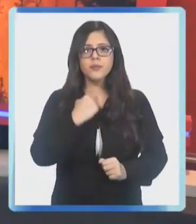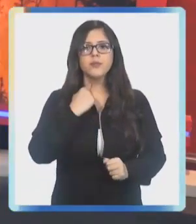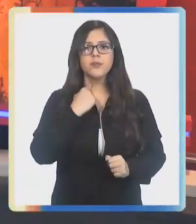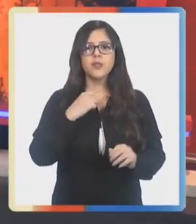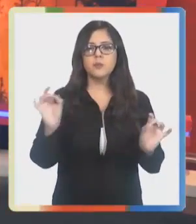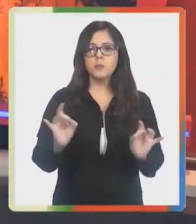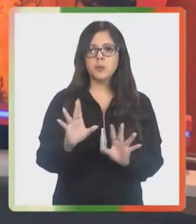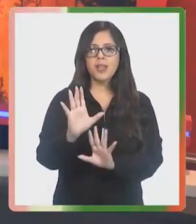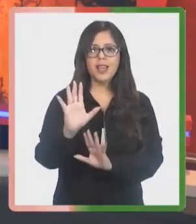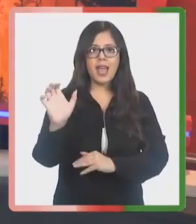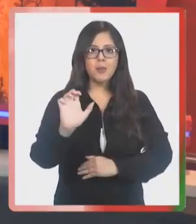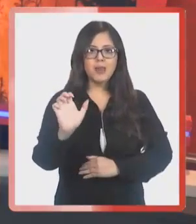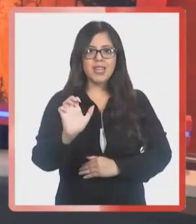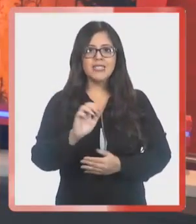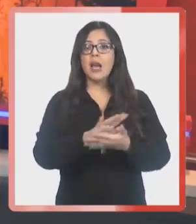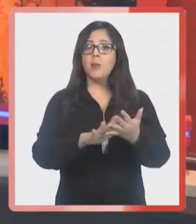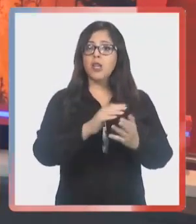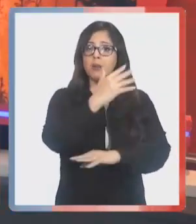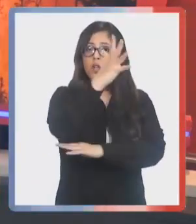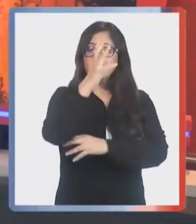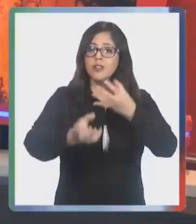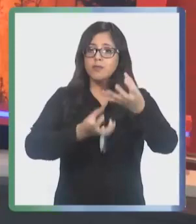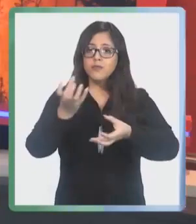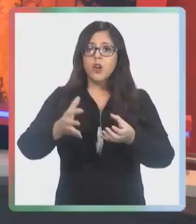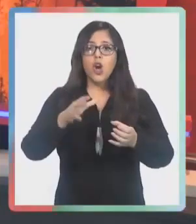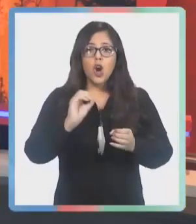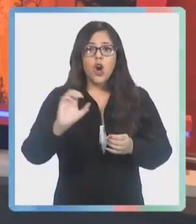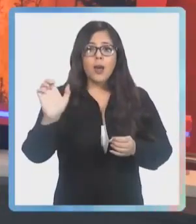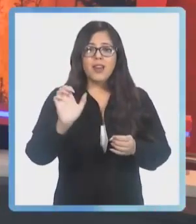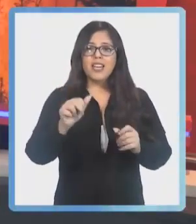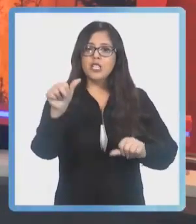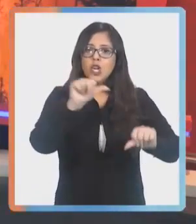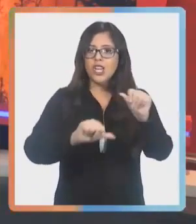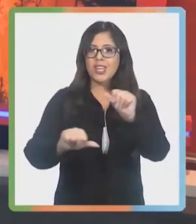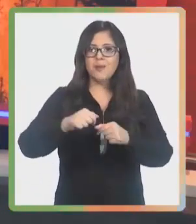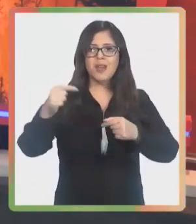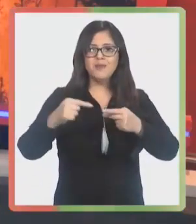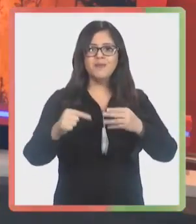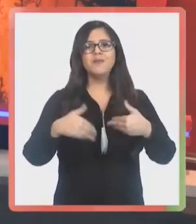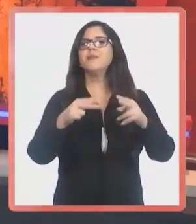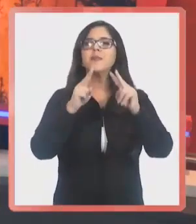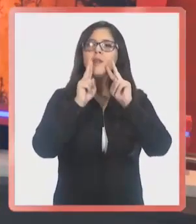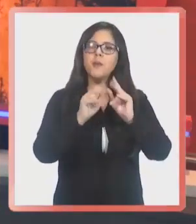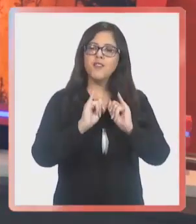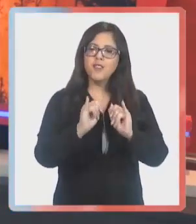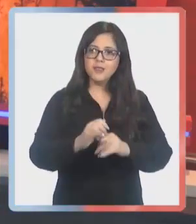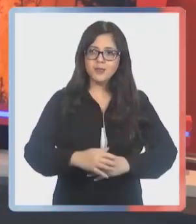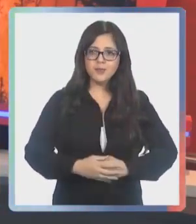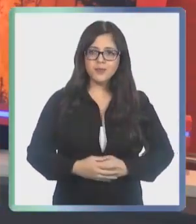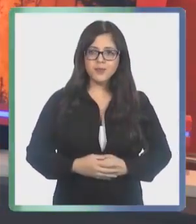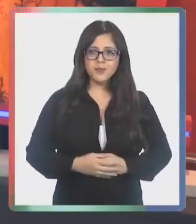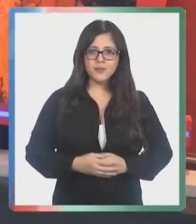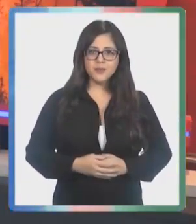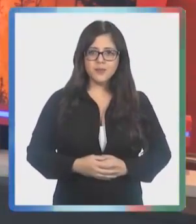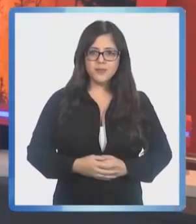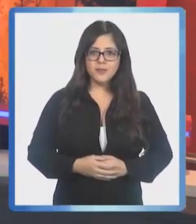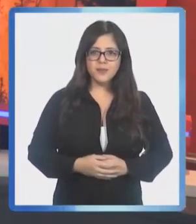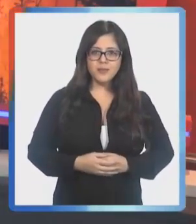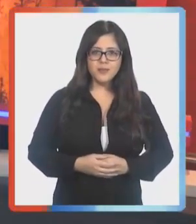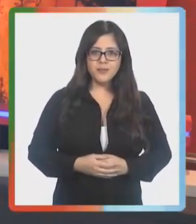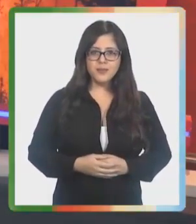afectadas por una emergencia, como un incendio forestal o una emergencia química, por ejemplo. Telecanal de Talca nos explica.